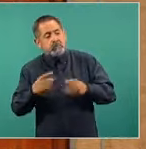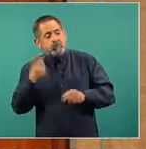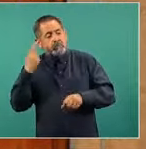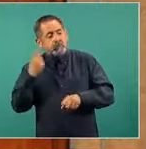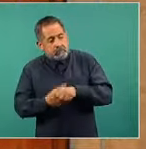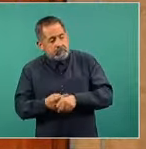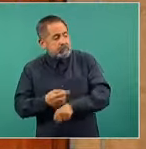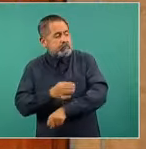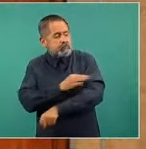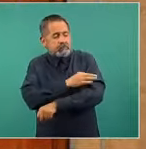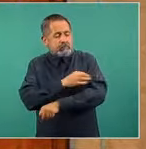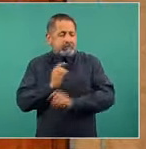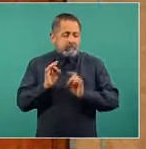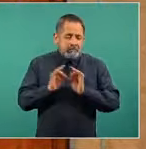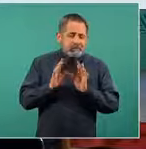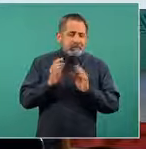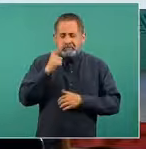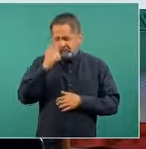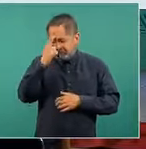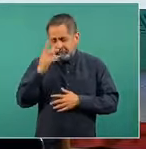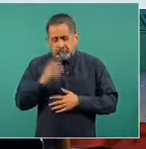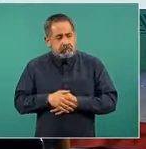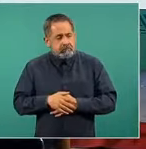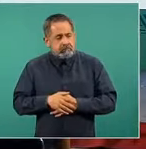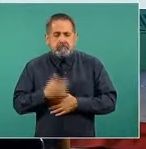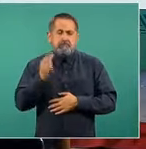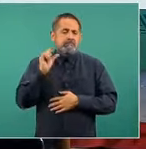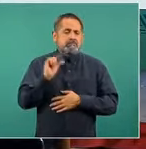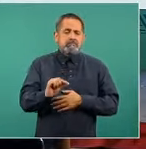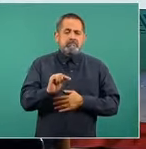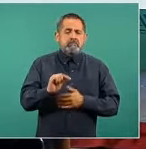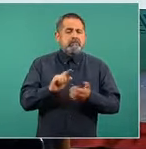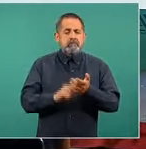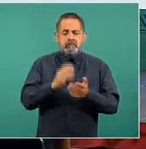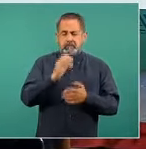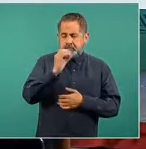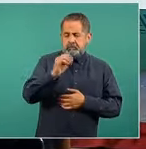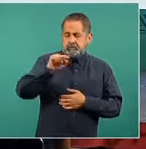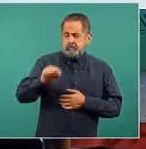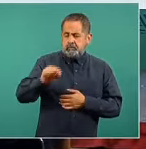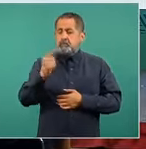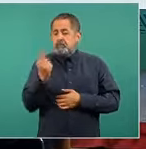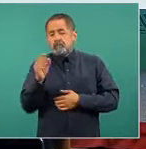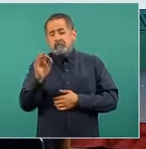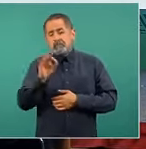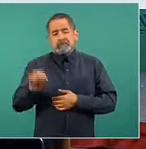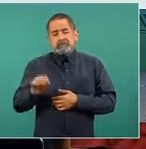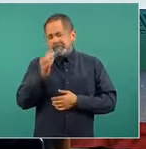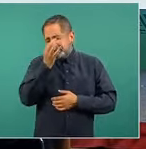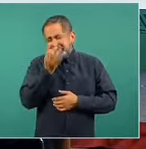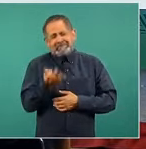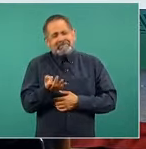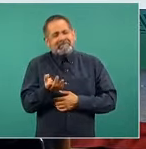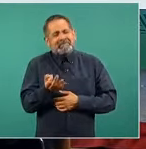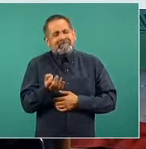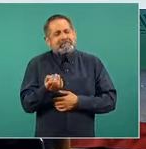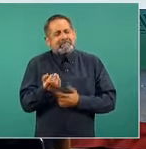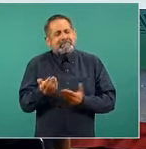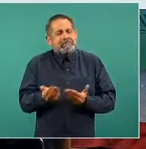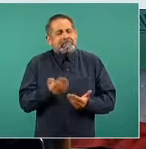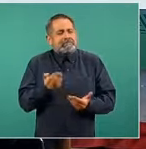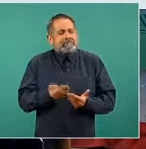de exábitos en total que ha ocurrido, esto representa el 0.1% solamente de las dosis aplicadas.